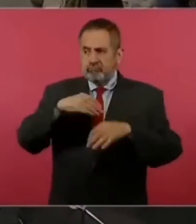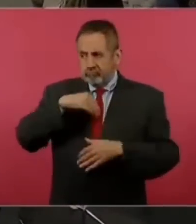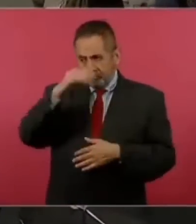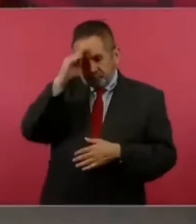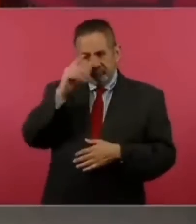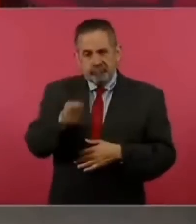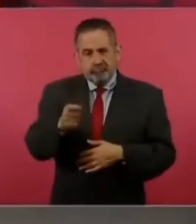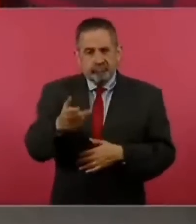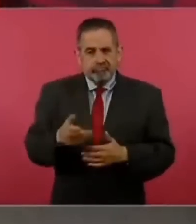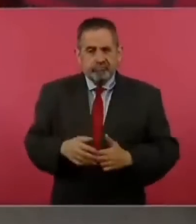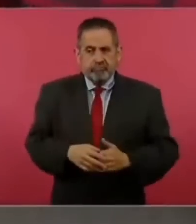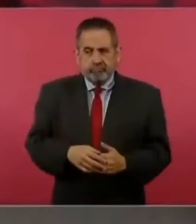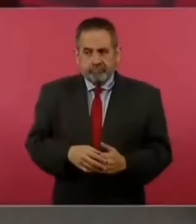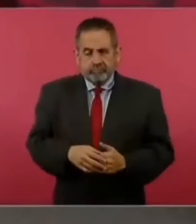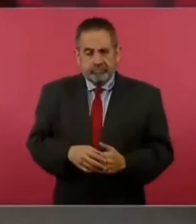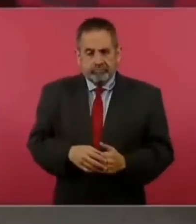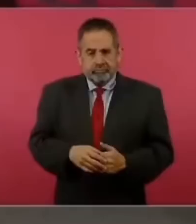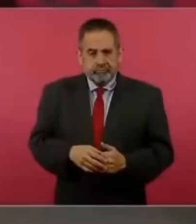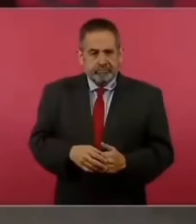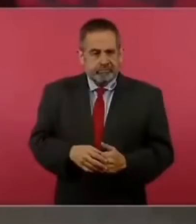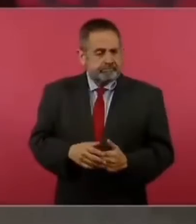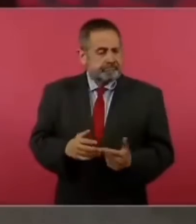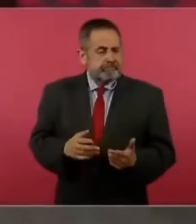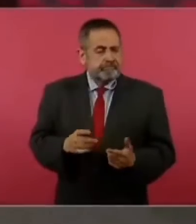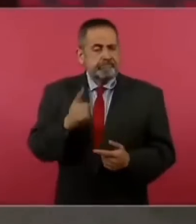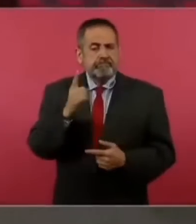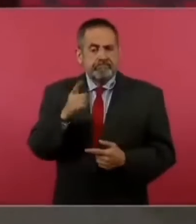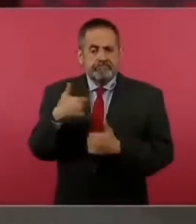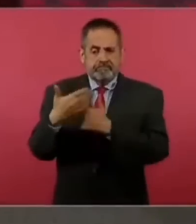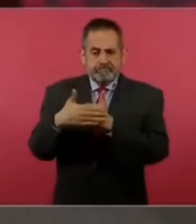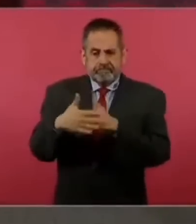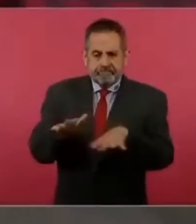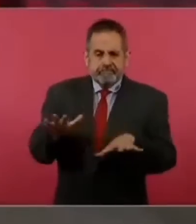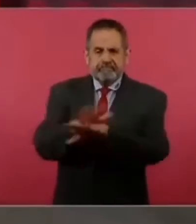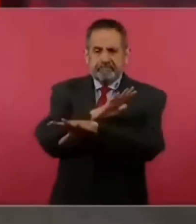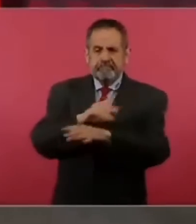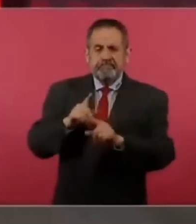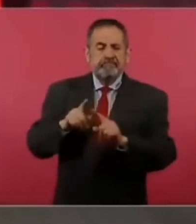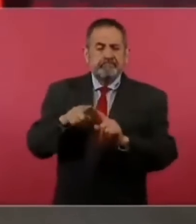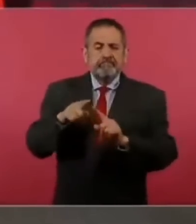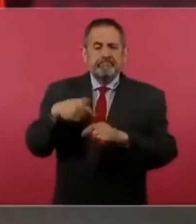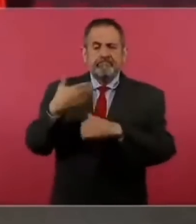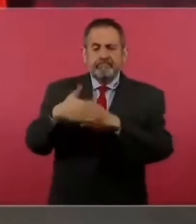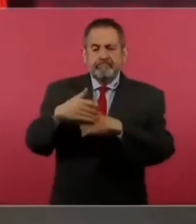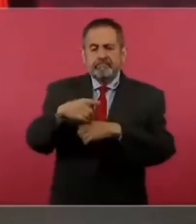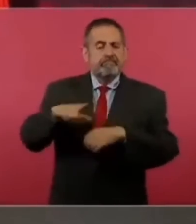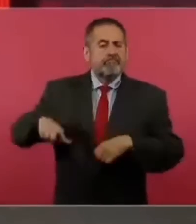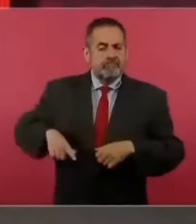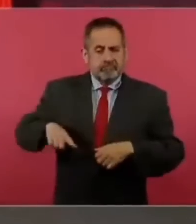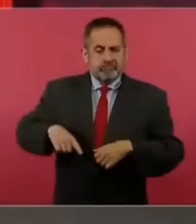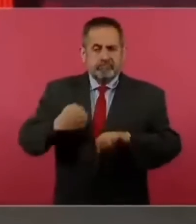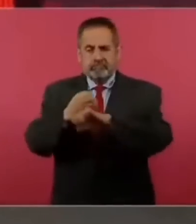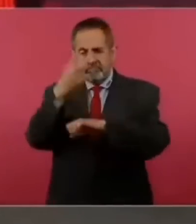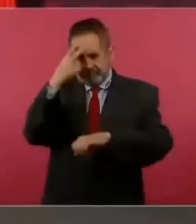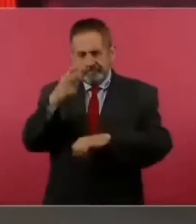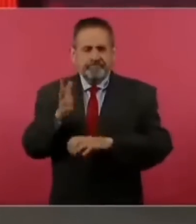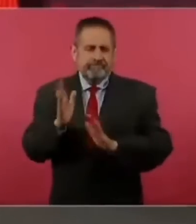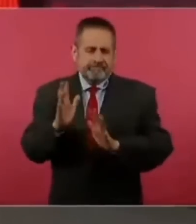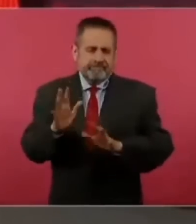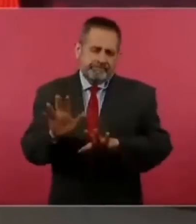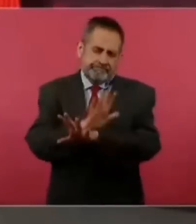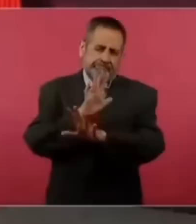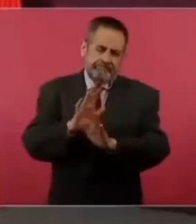es de que ya va a haber un cambio cambio en el gobierno del estado de méxico